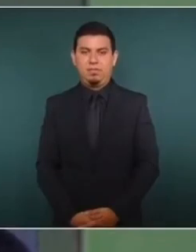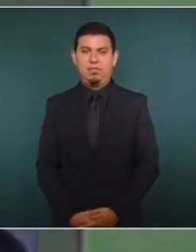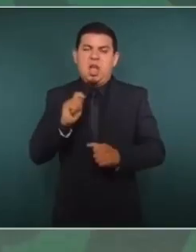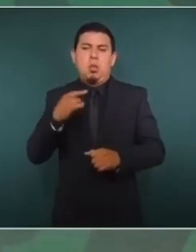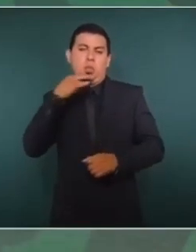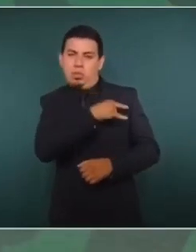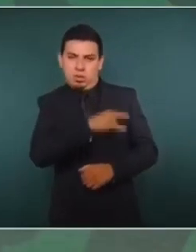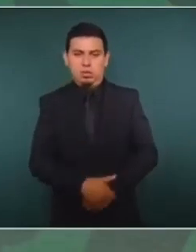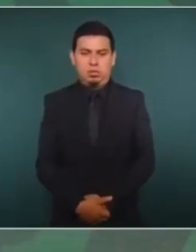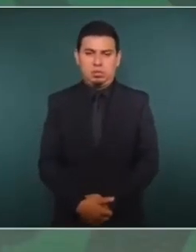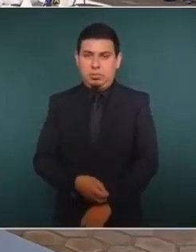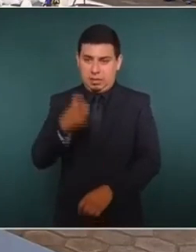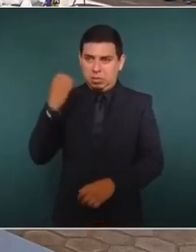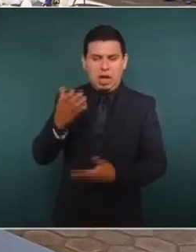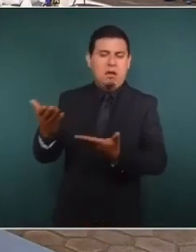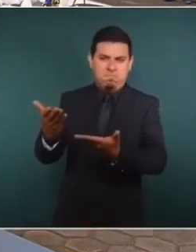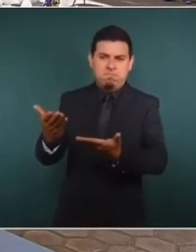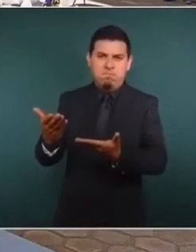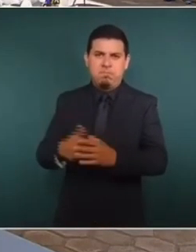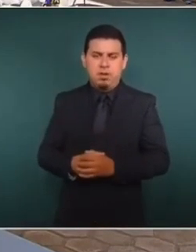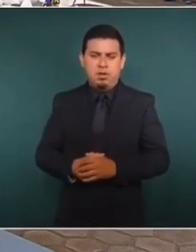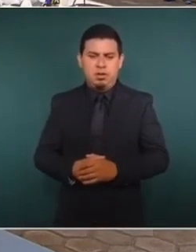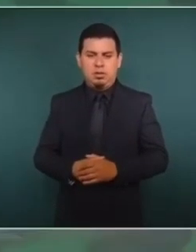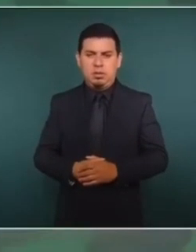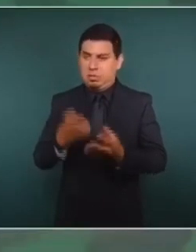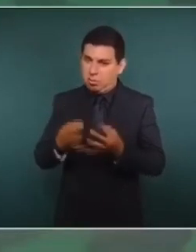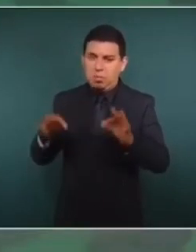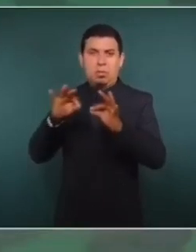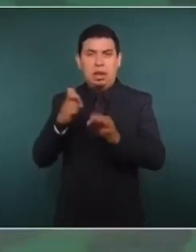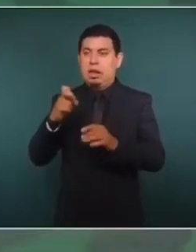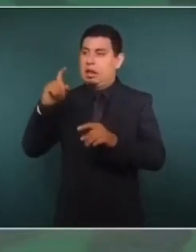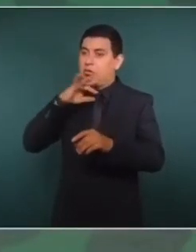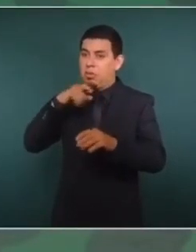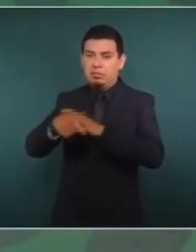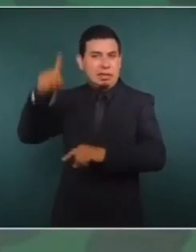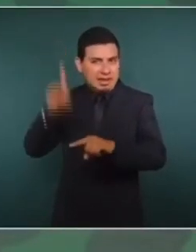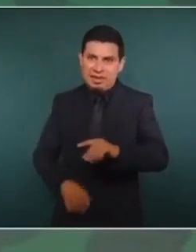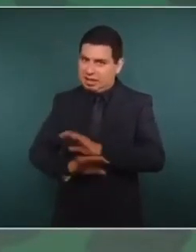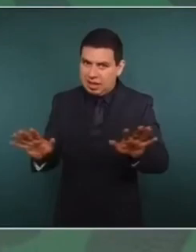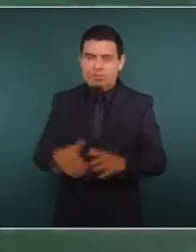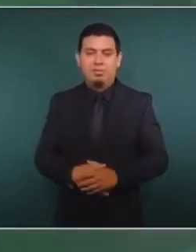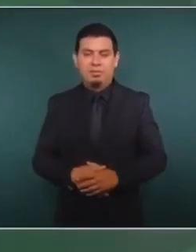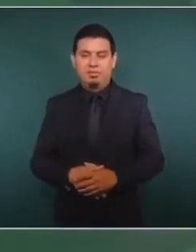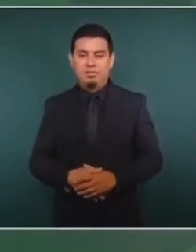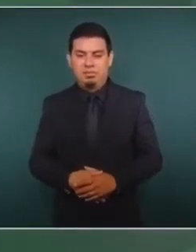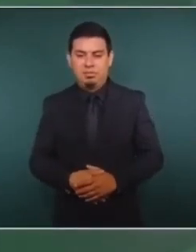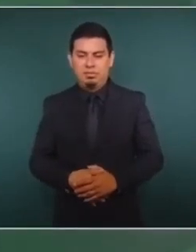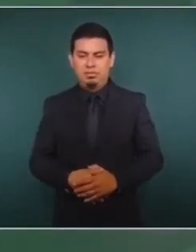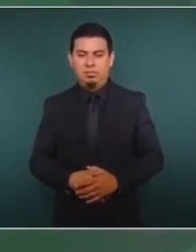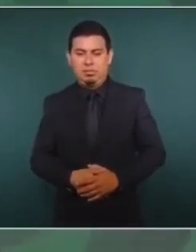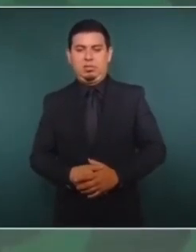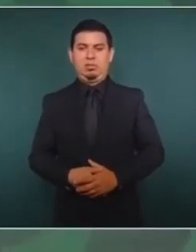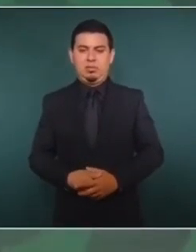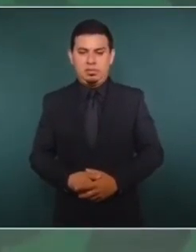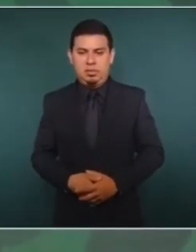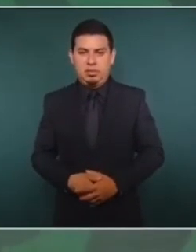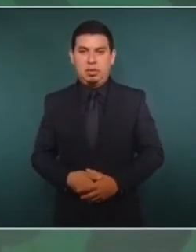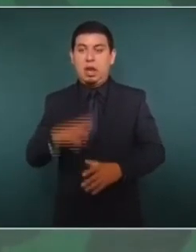de los conservadores. La doble moral. Es muy importante acabar con la corrupción. Y no en el plan esterengativo